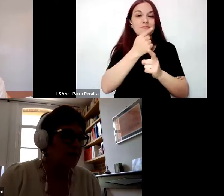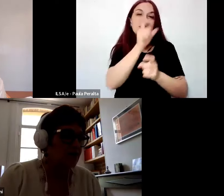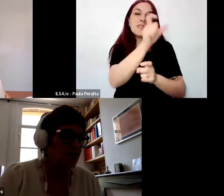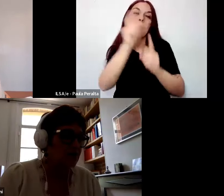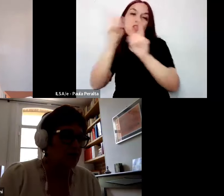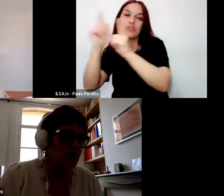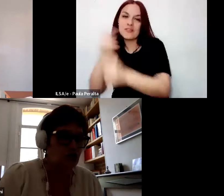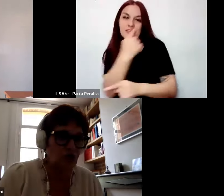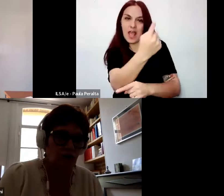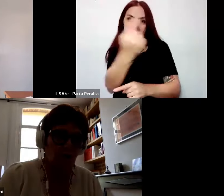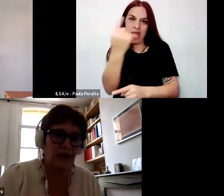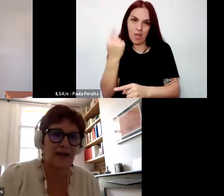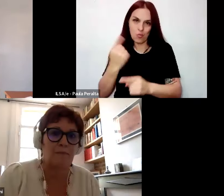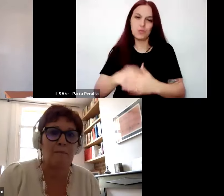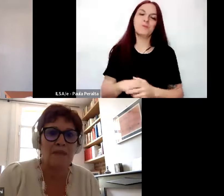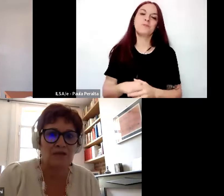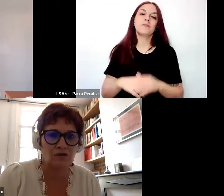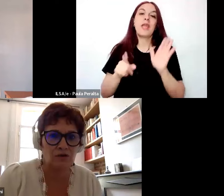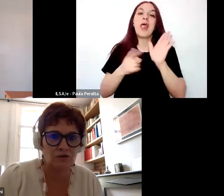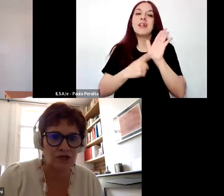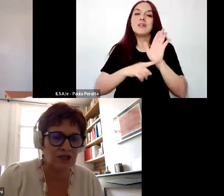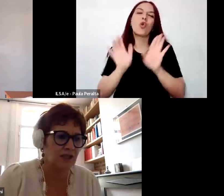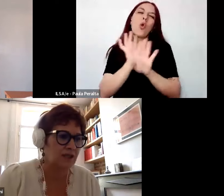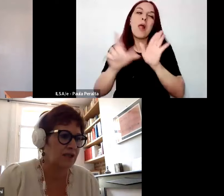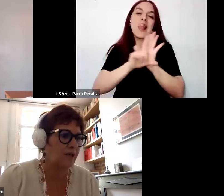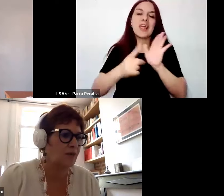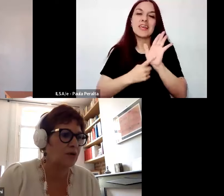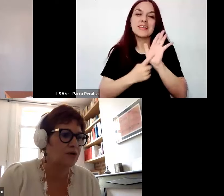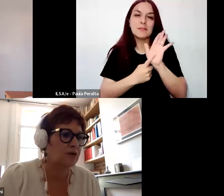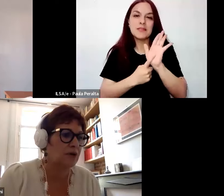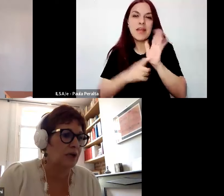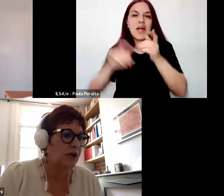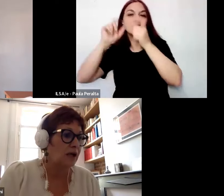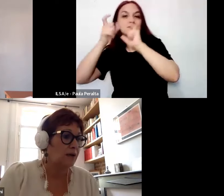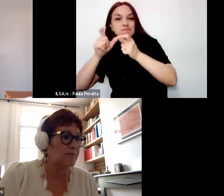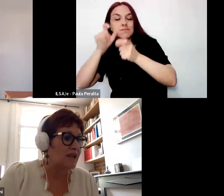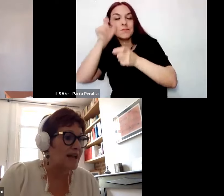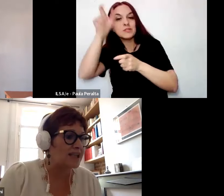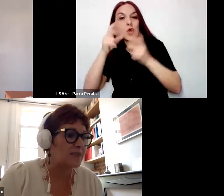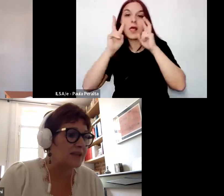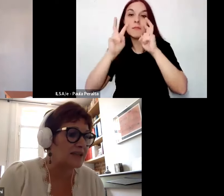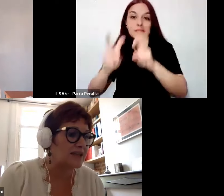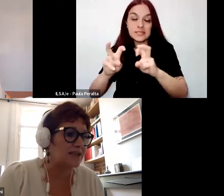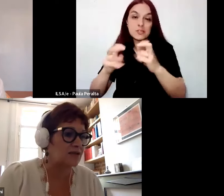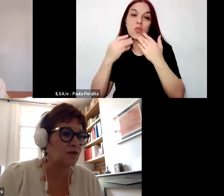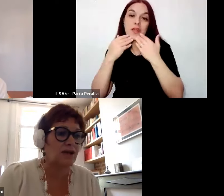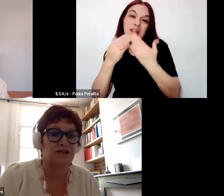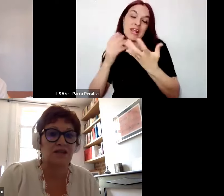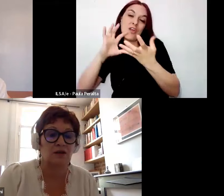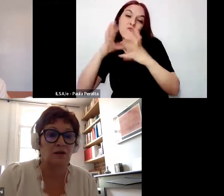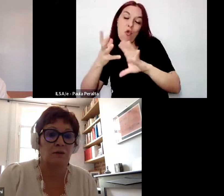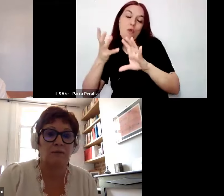La legitimidad y la expertiz de los investigadores por su metodología,